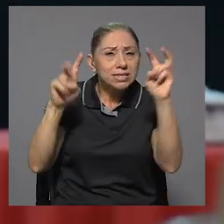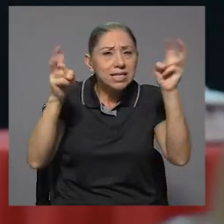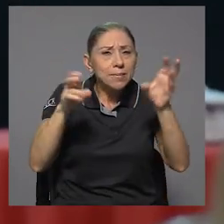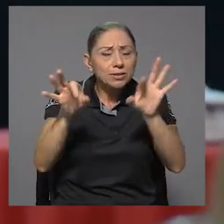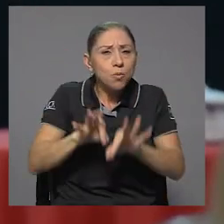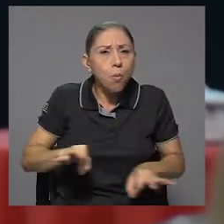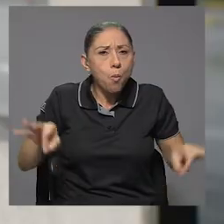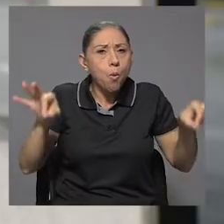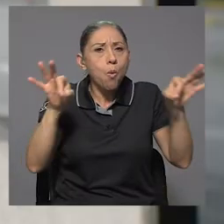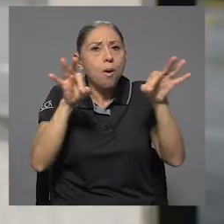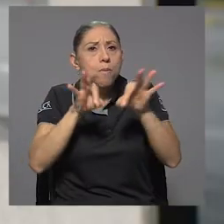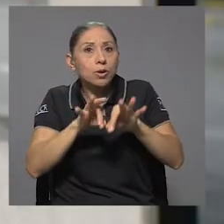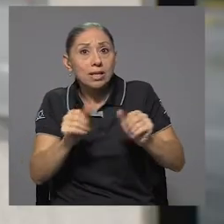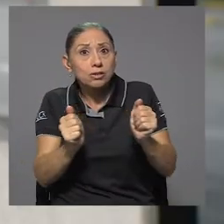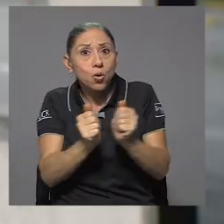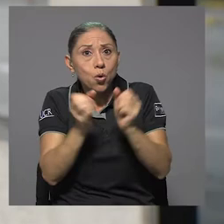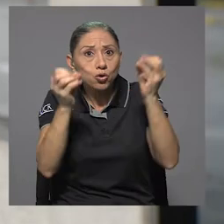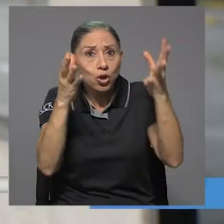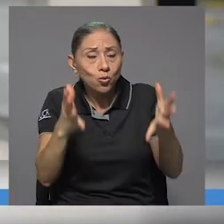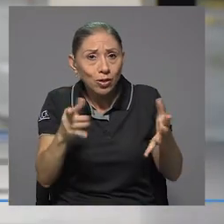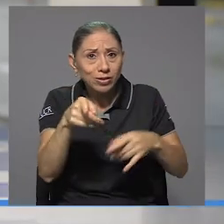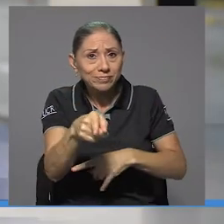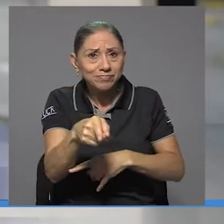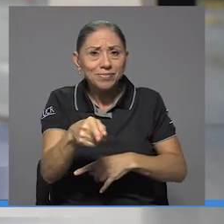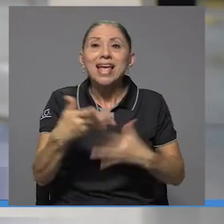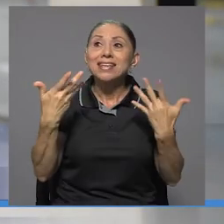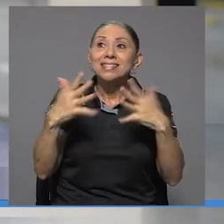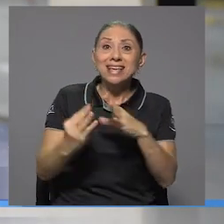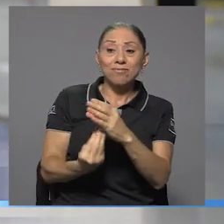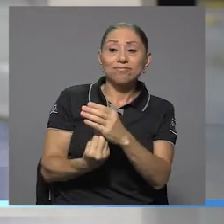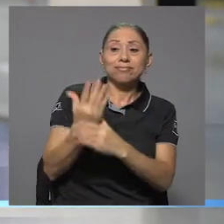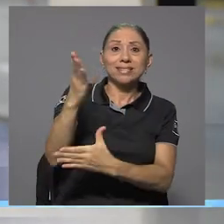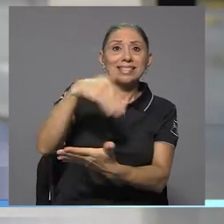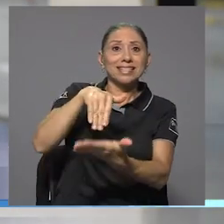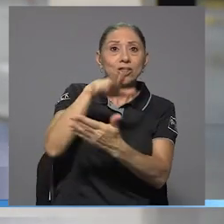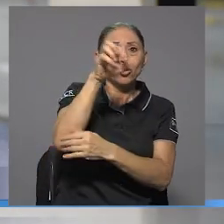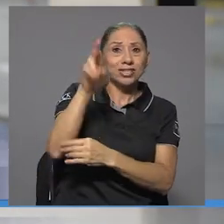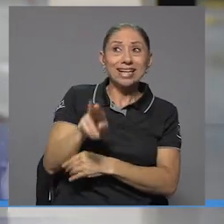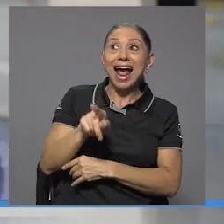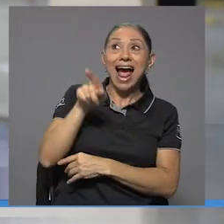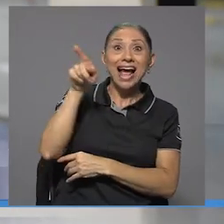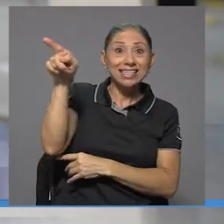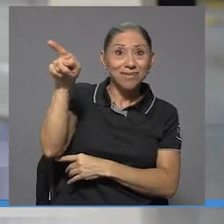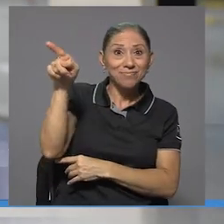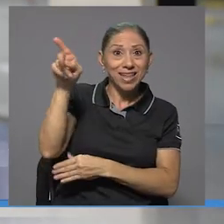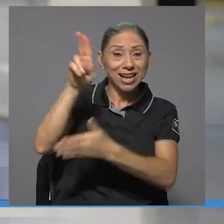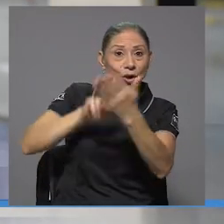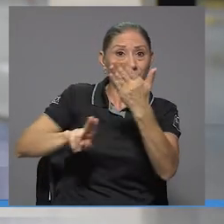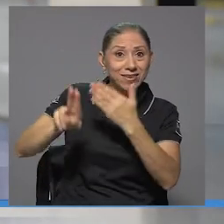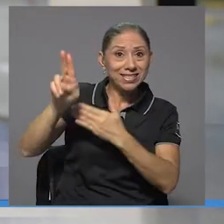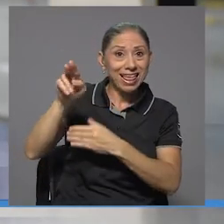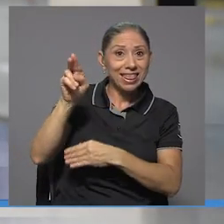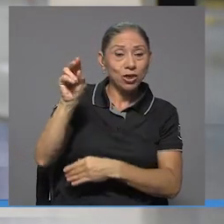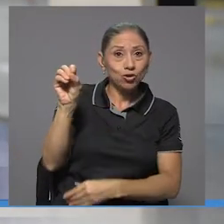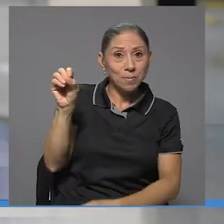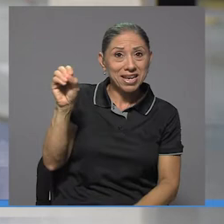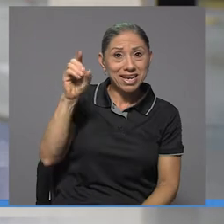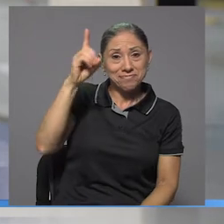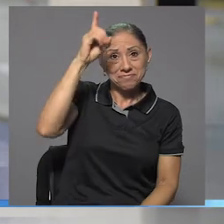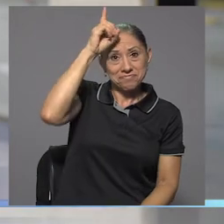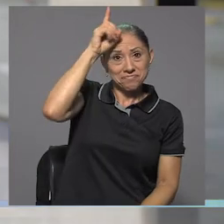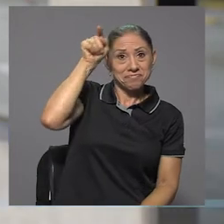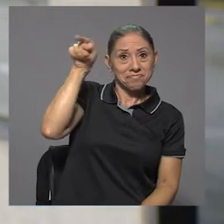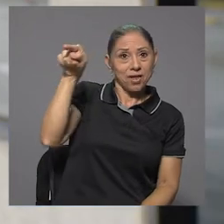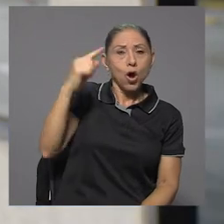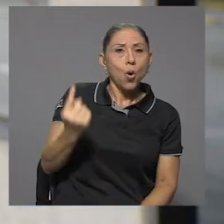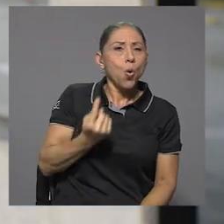encuentro. En este sentido se ha conformado un centro Costa Rica, allá en la Universidad de Osnabrück, el único que existe en Europa y en